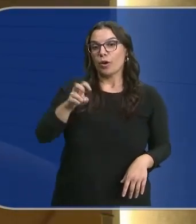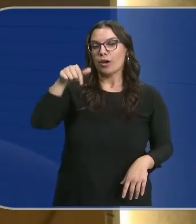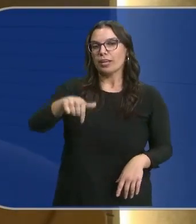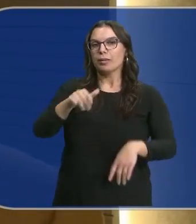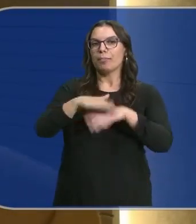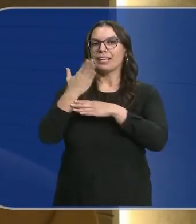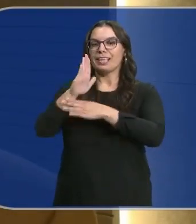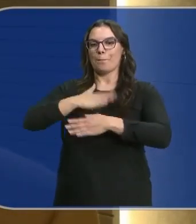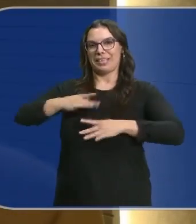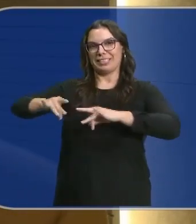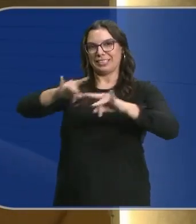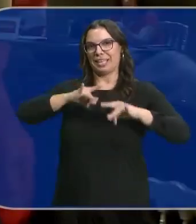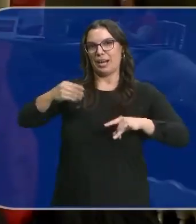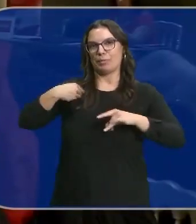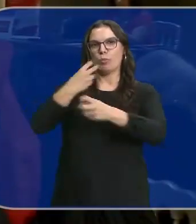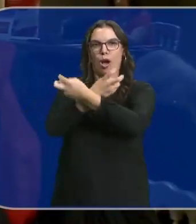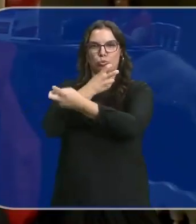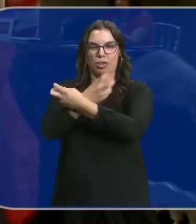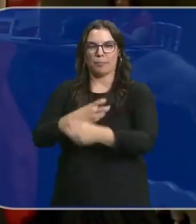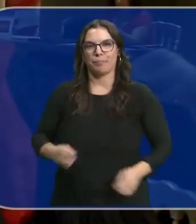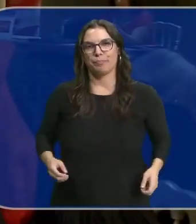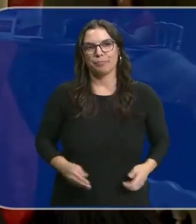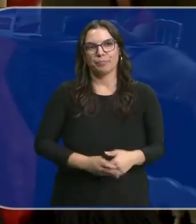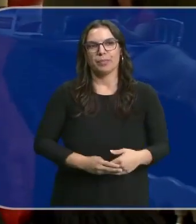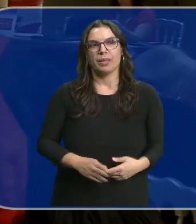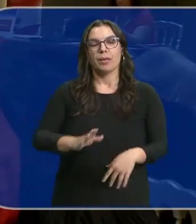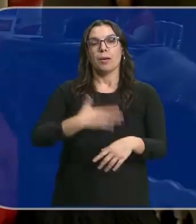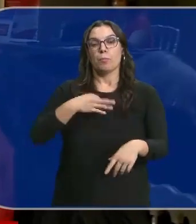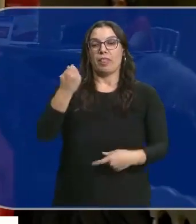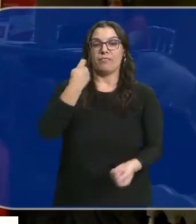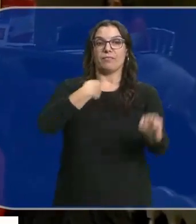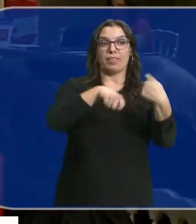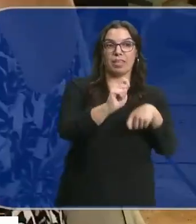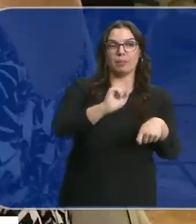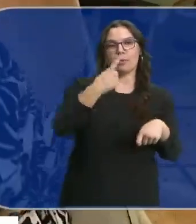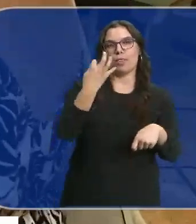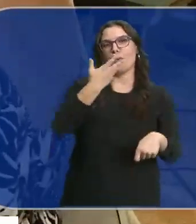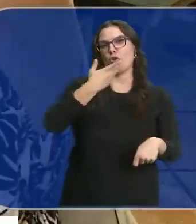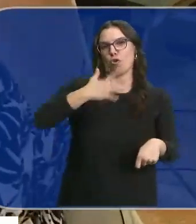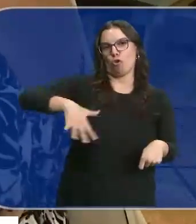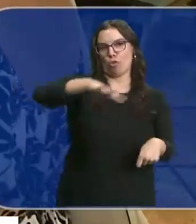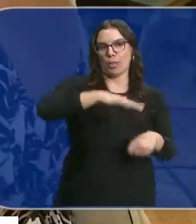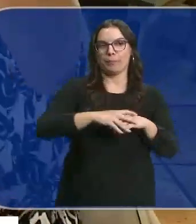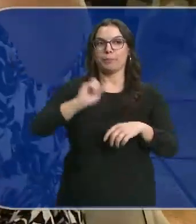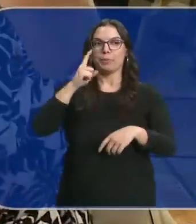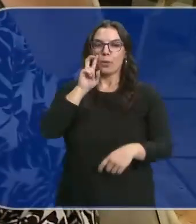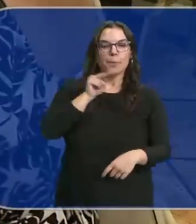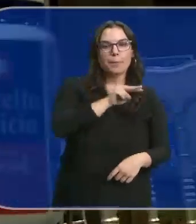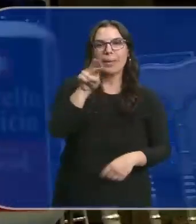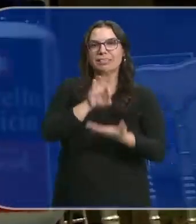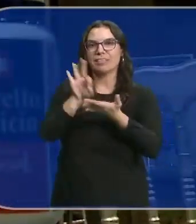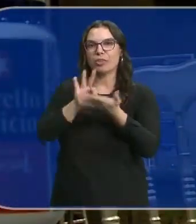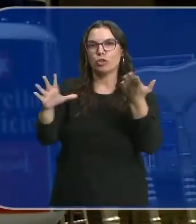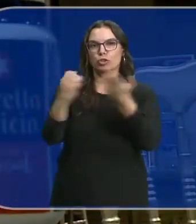a enseñaros también nuestra tierra en Austria. Para poder vender hay que conocer. Es el momento de enseñar todos los